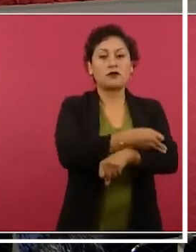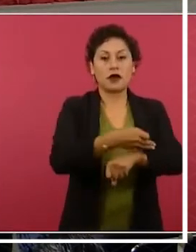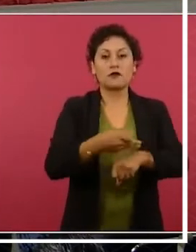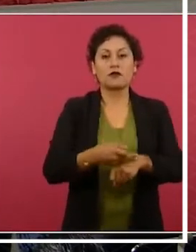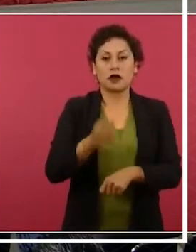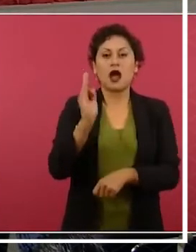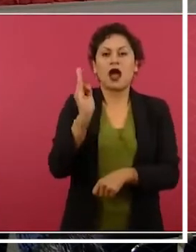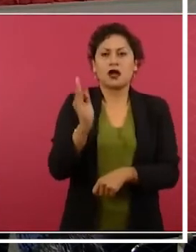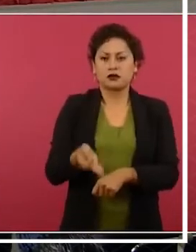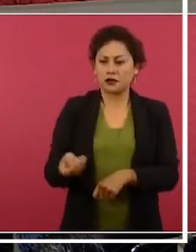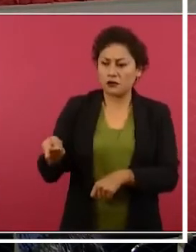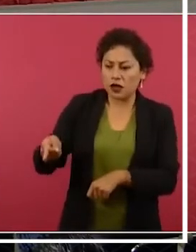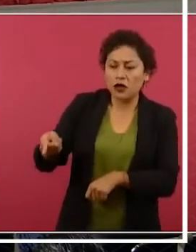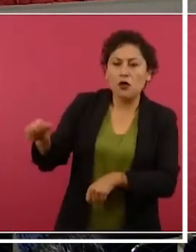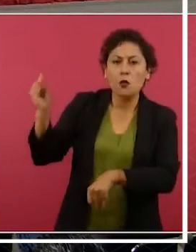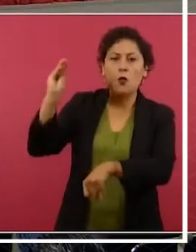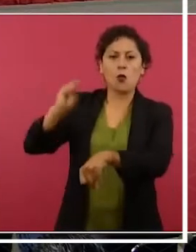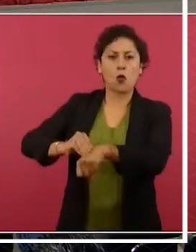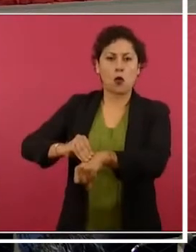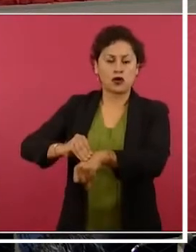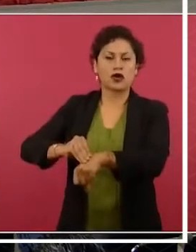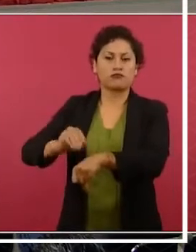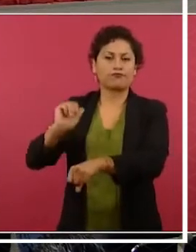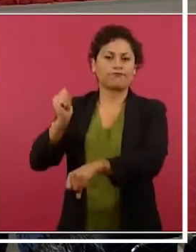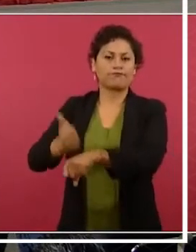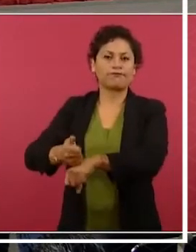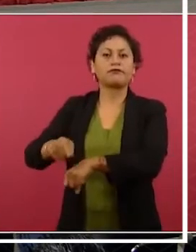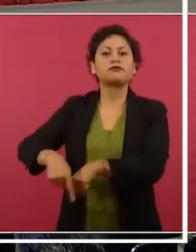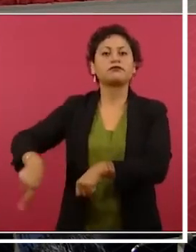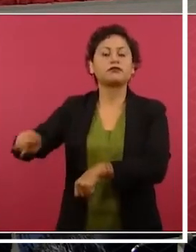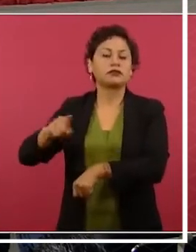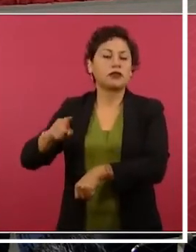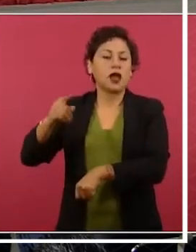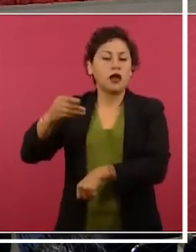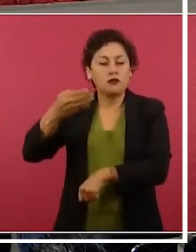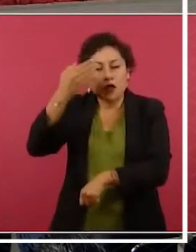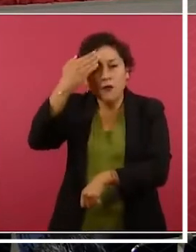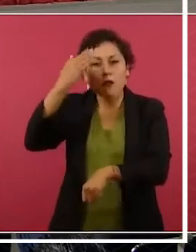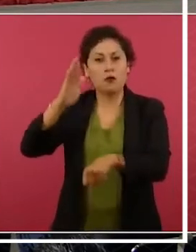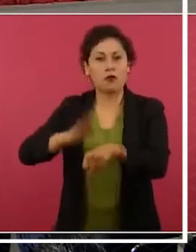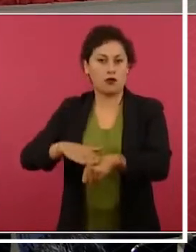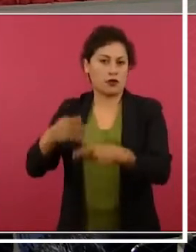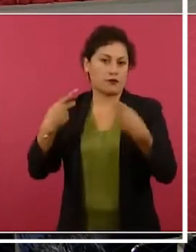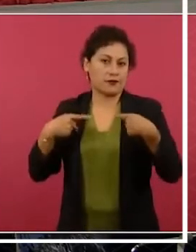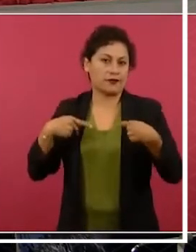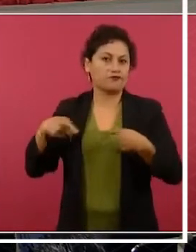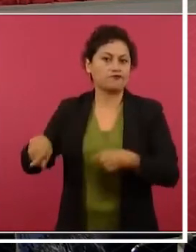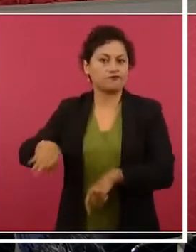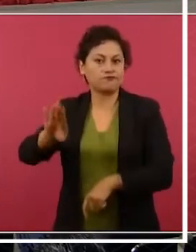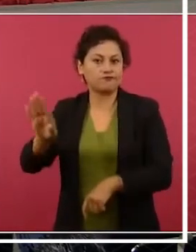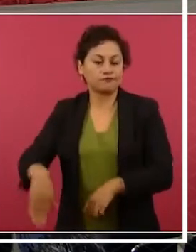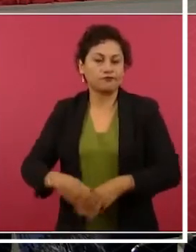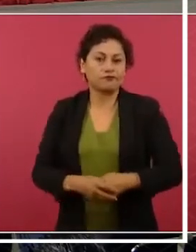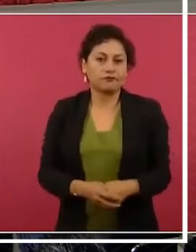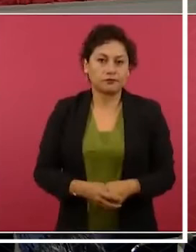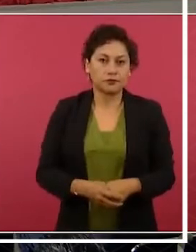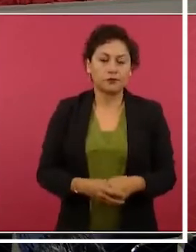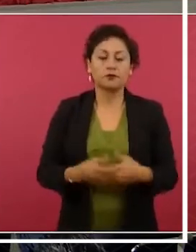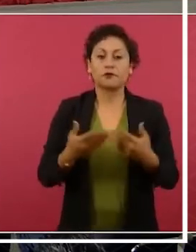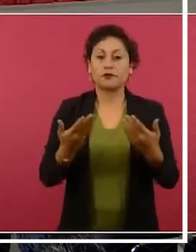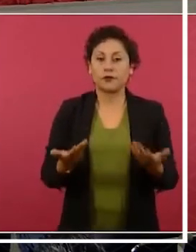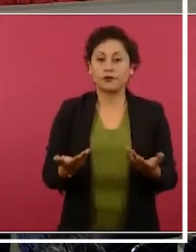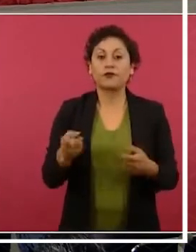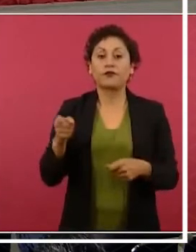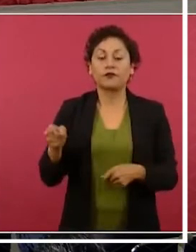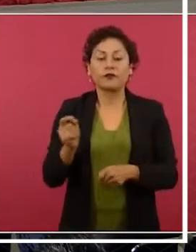a nombre de los mineros. La Comisión Federal de Electricidad realizó la evaluación de las